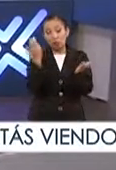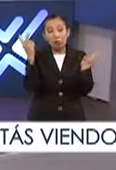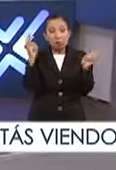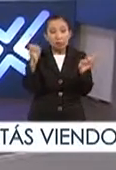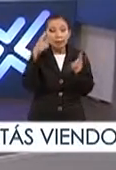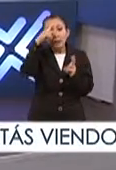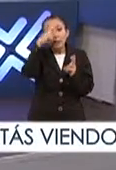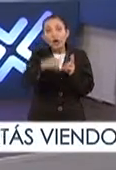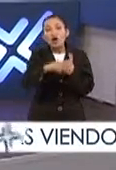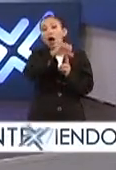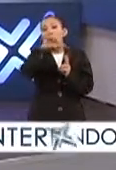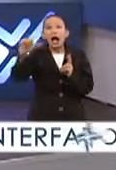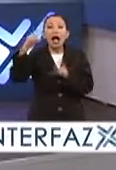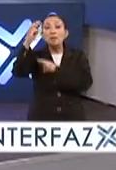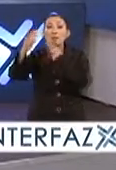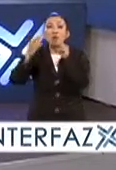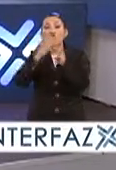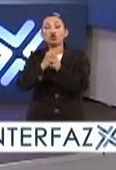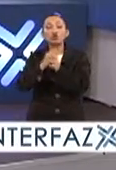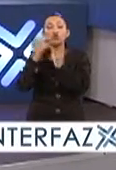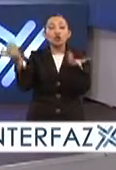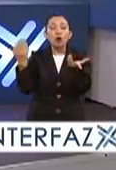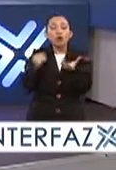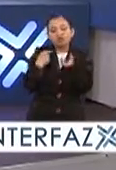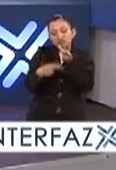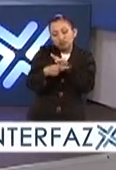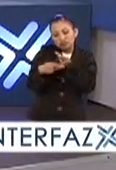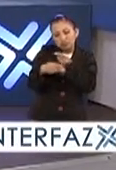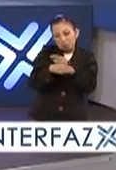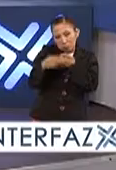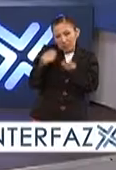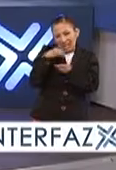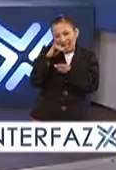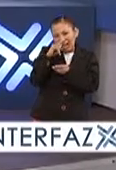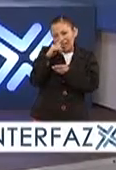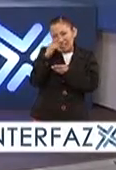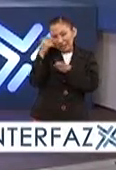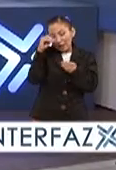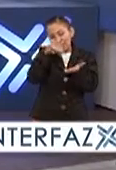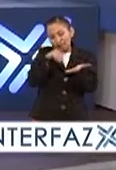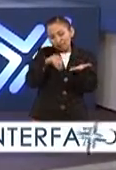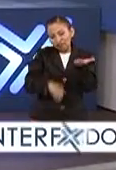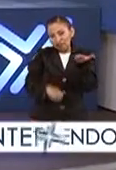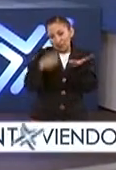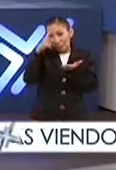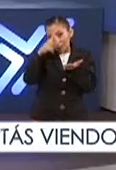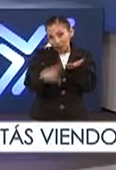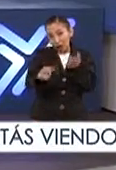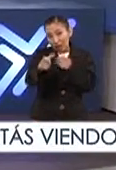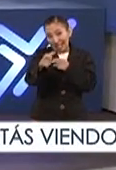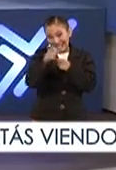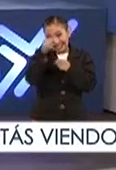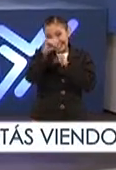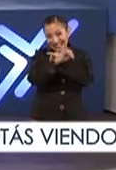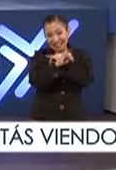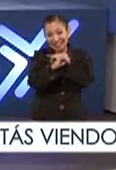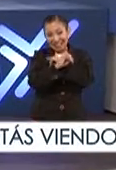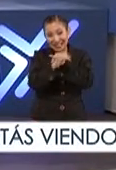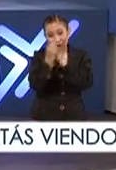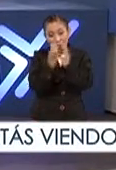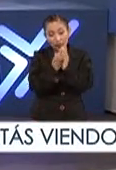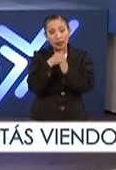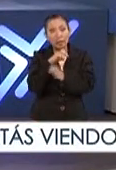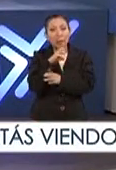que se llama De México al Mundo, los ingredientes, precisamente en esta plataforma, en este MOOC México X, y bueno pues